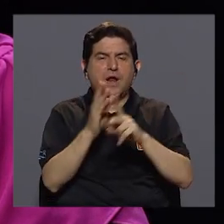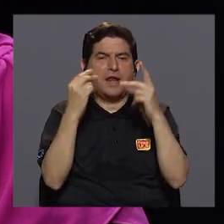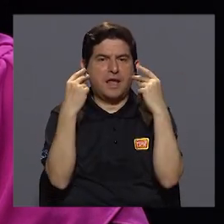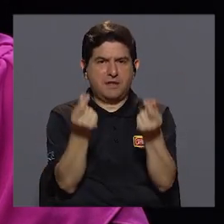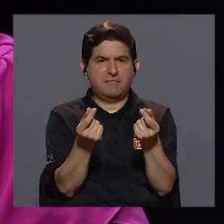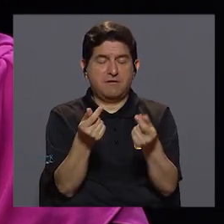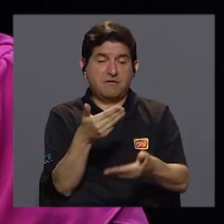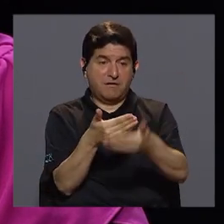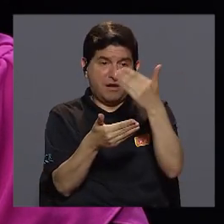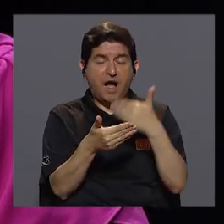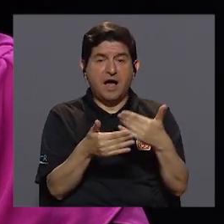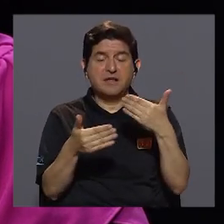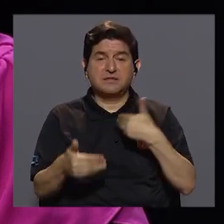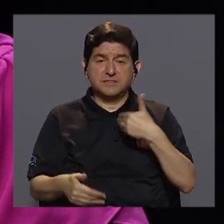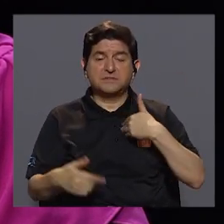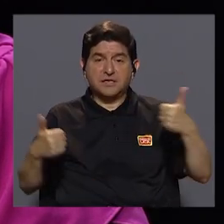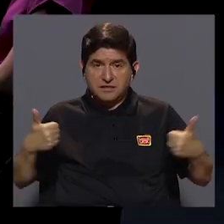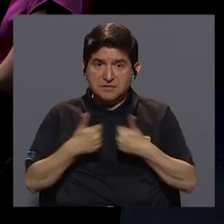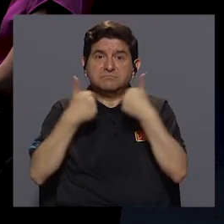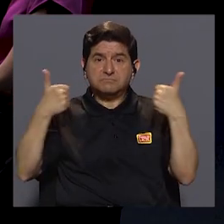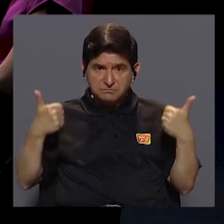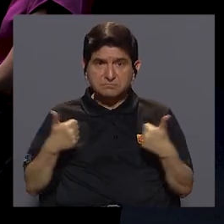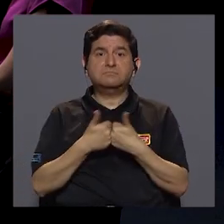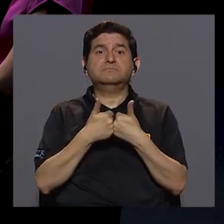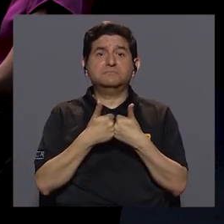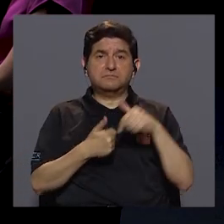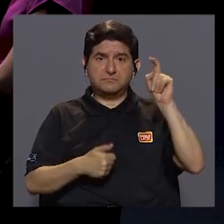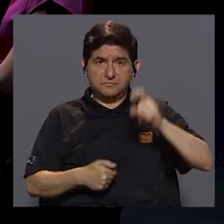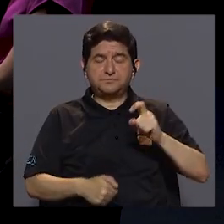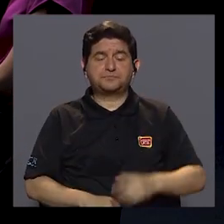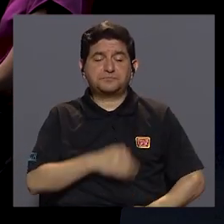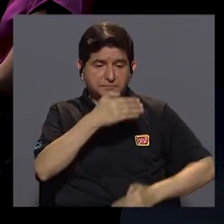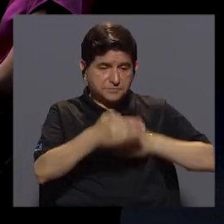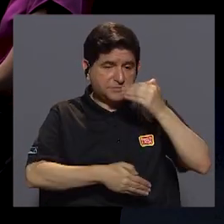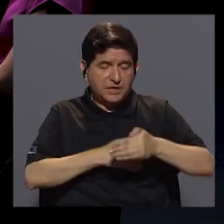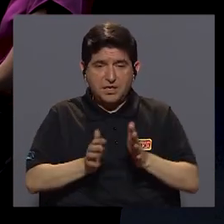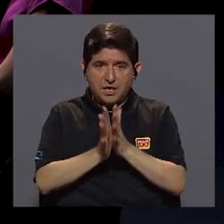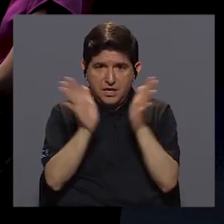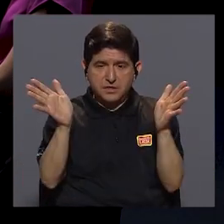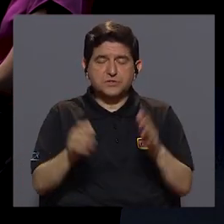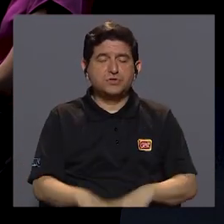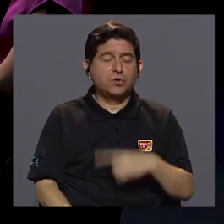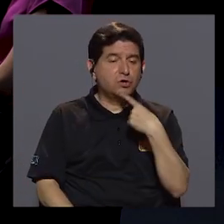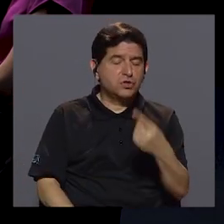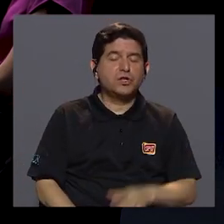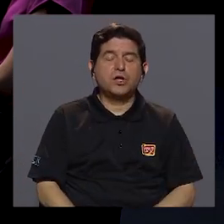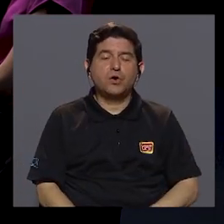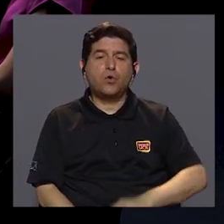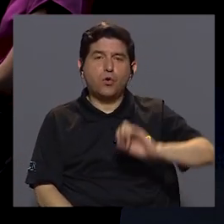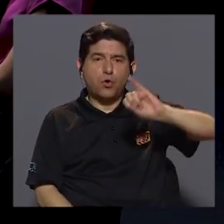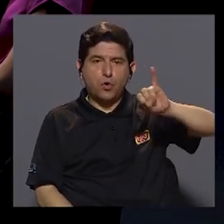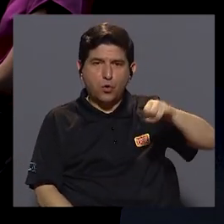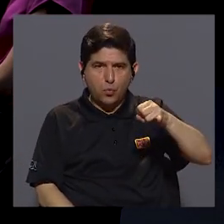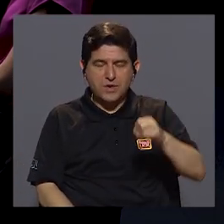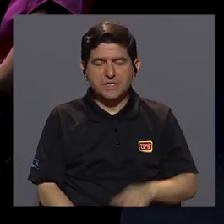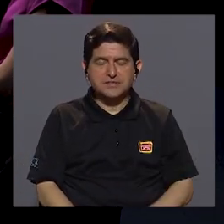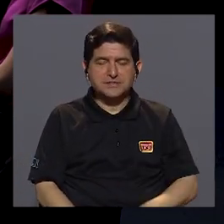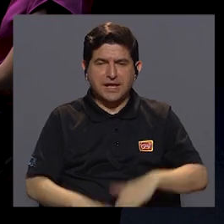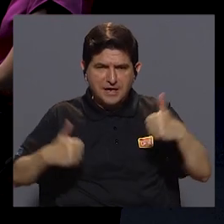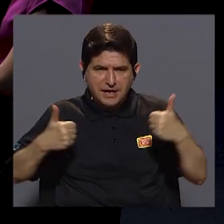plazo inmediato. Antes tenemos ya desafíos que se ven desde la gestión pública. Por ejemplo, Juliza ha mencionado el reto de la eficiencia.